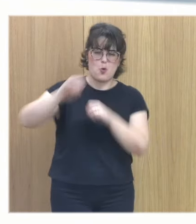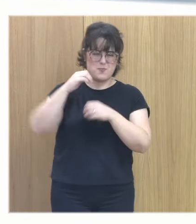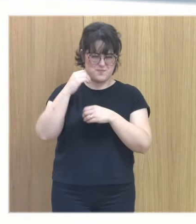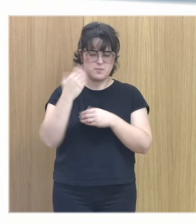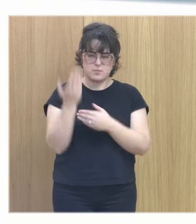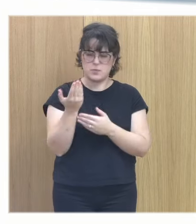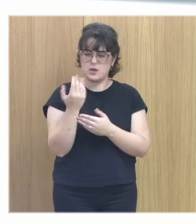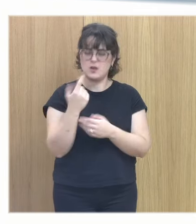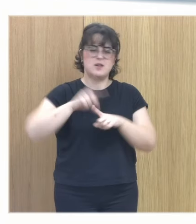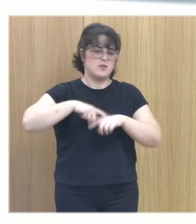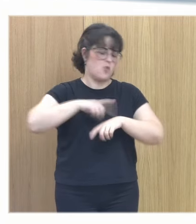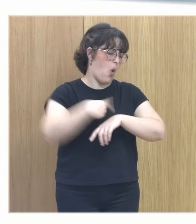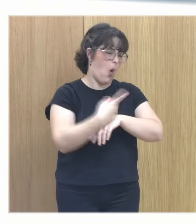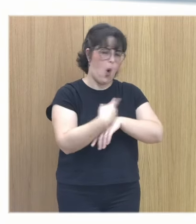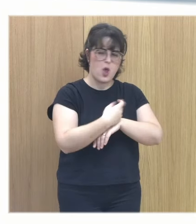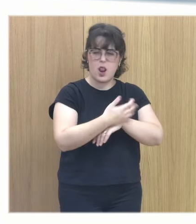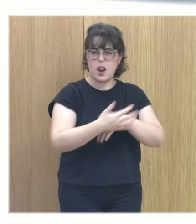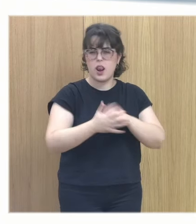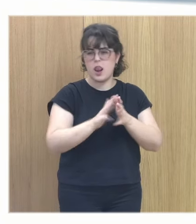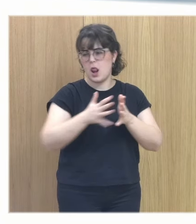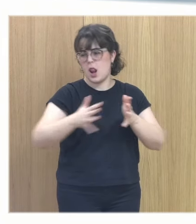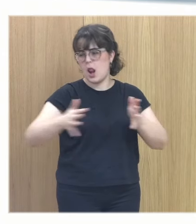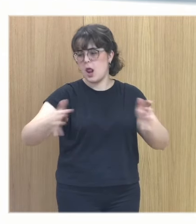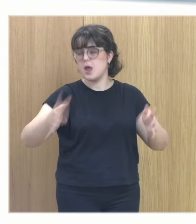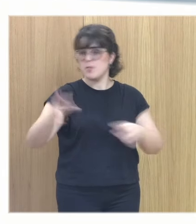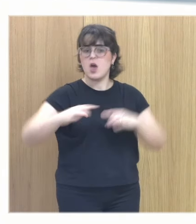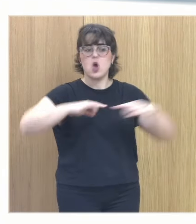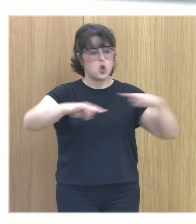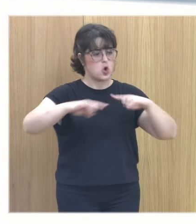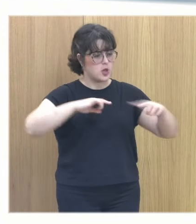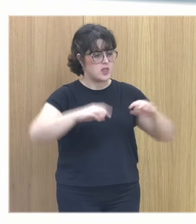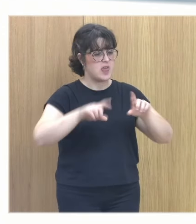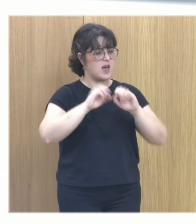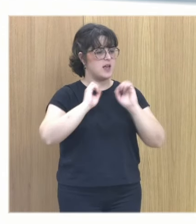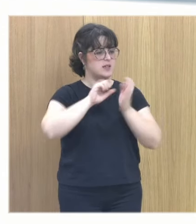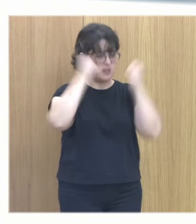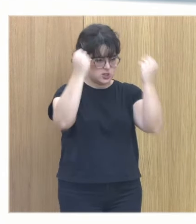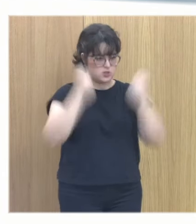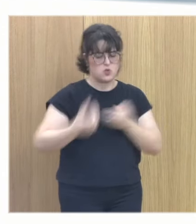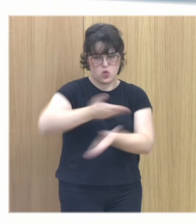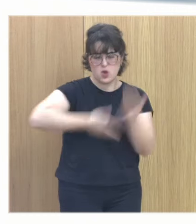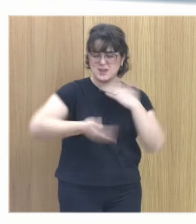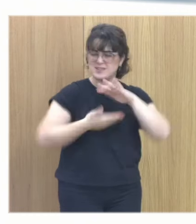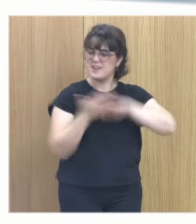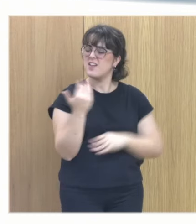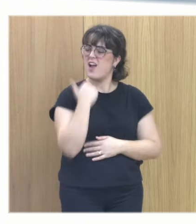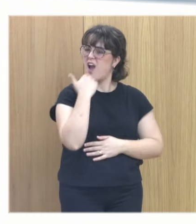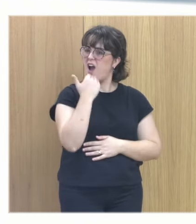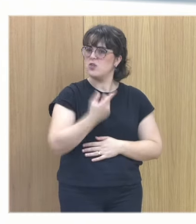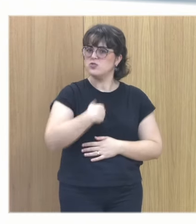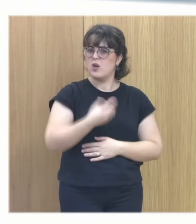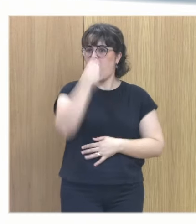hablar horas y el tema de la coordinación interinstitucional son como elementos que yo no me puedo